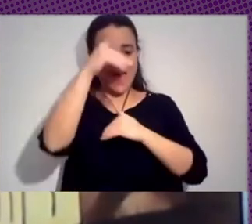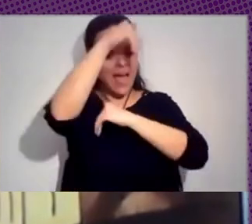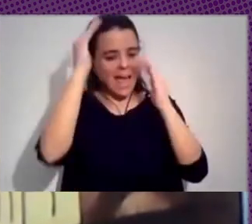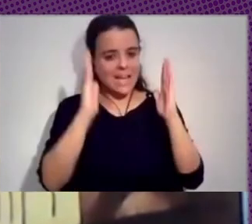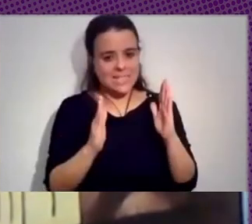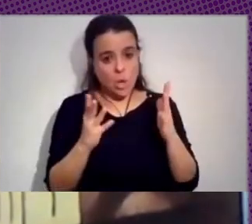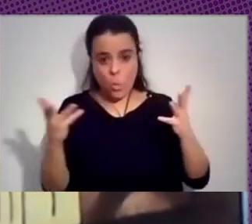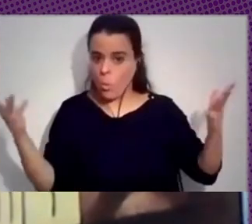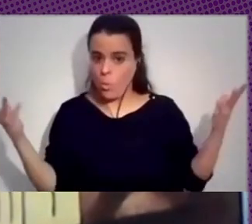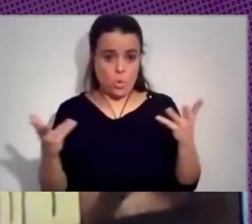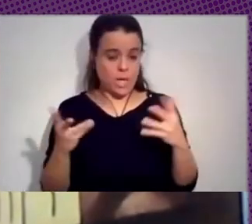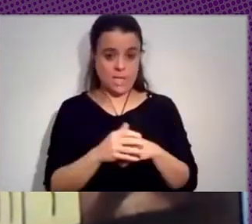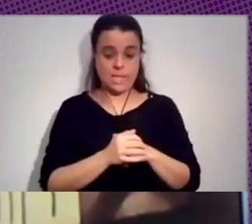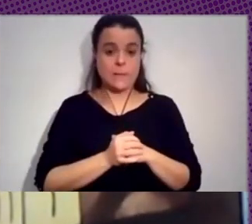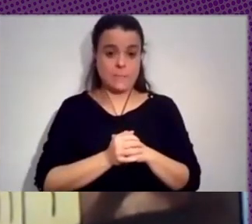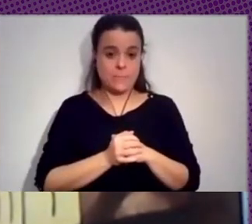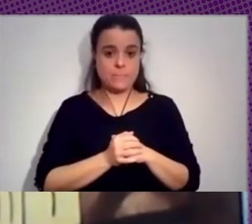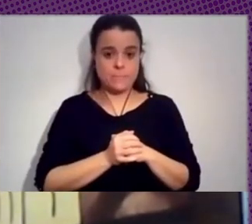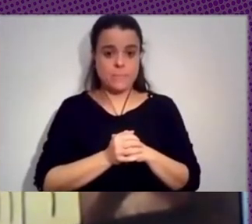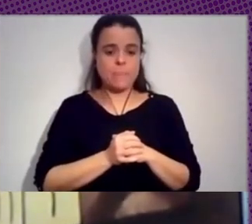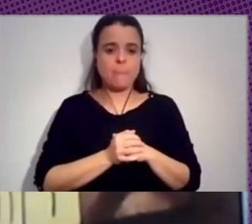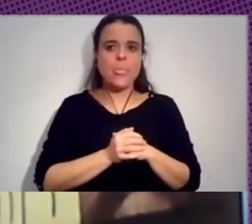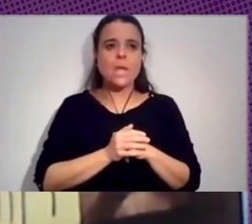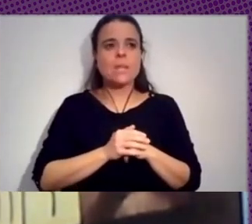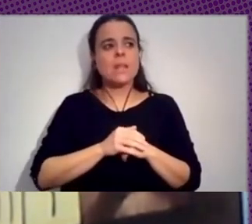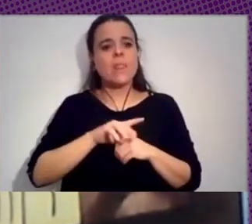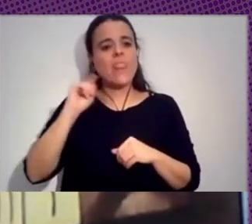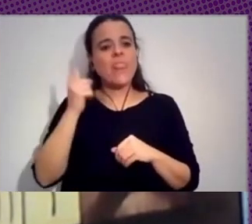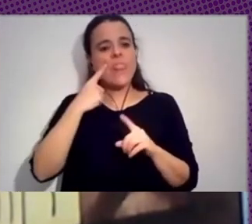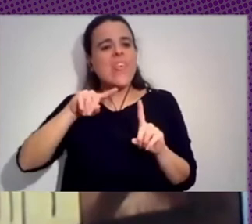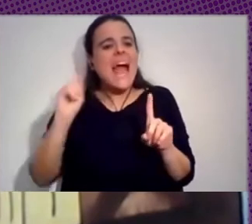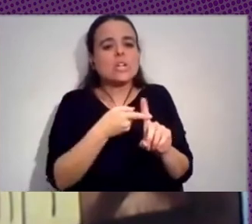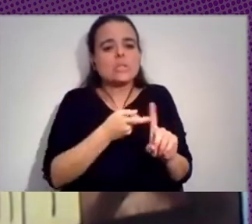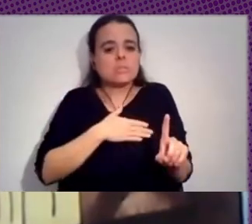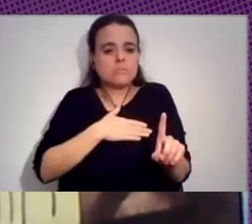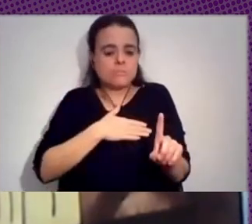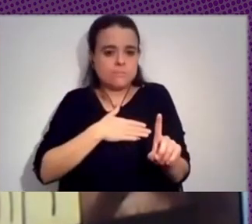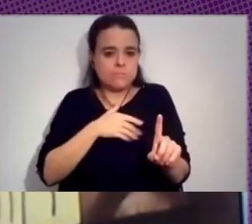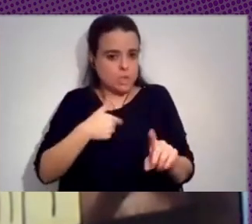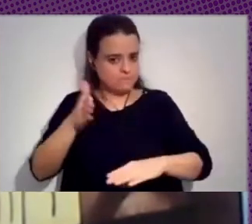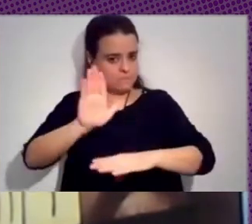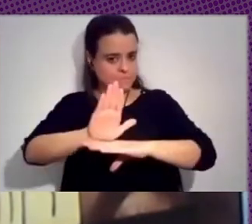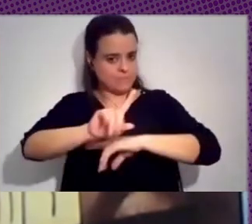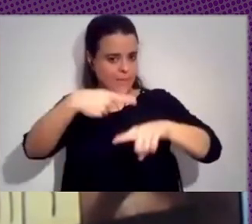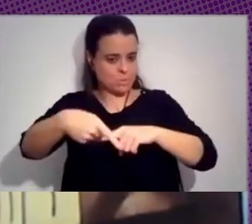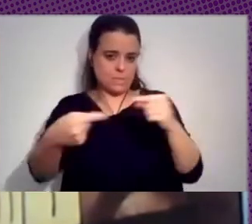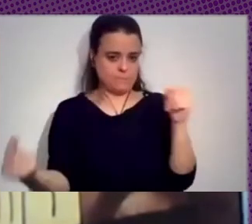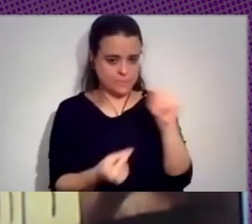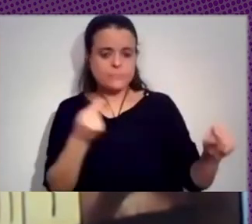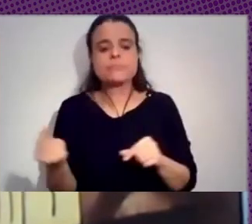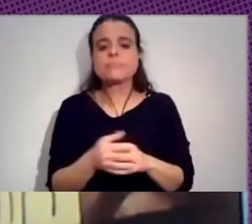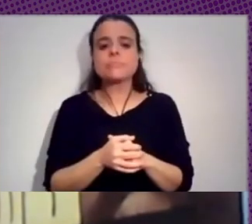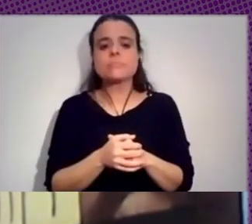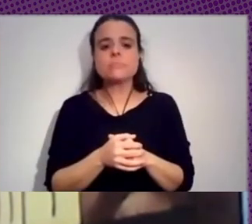yo creo que acá el diagnóstico que yo veo es que, que me parece que voy a poner sobre la mesa para discutir, es